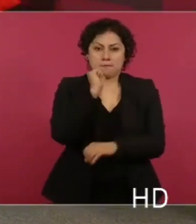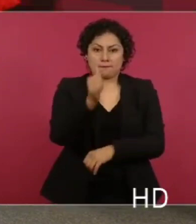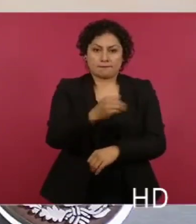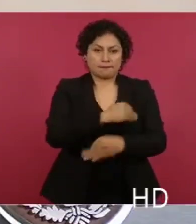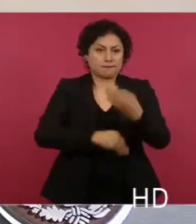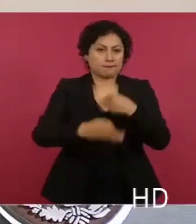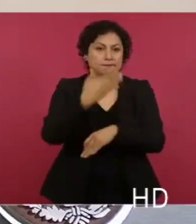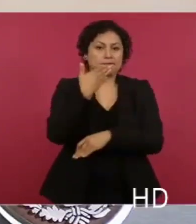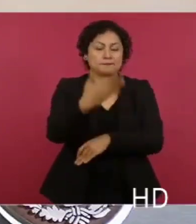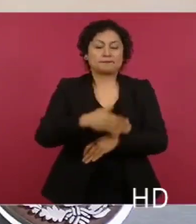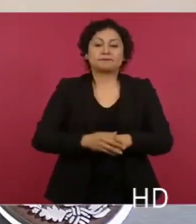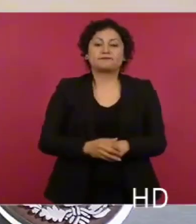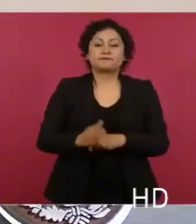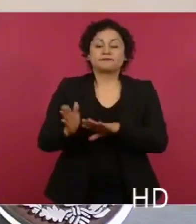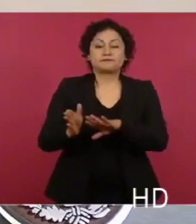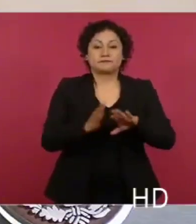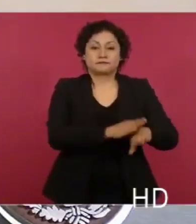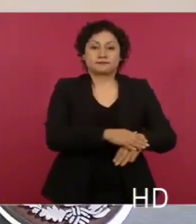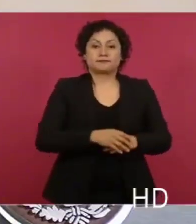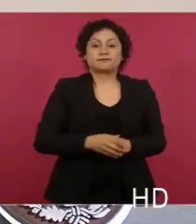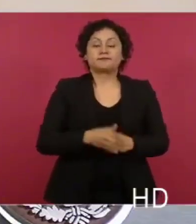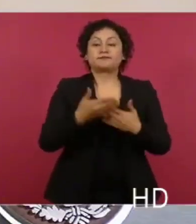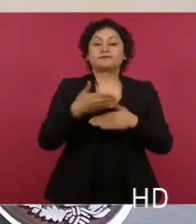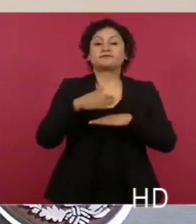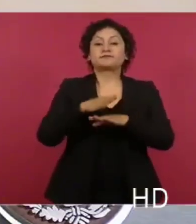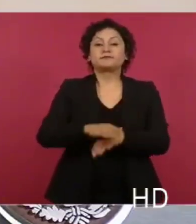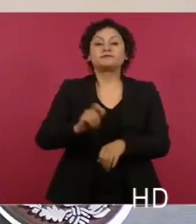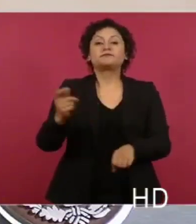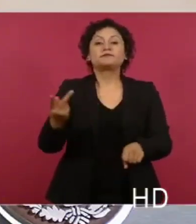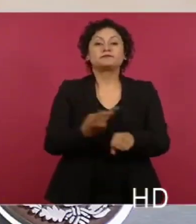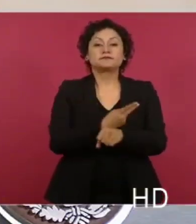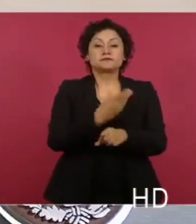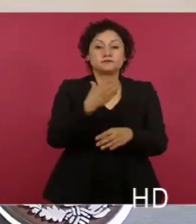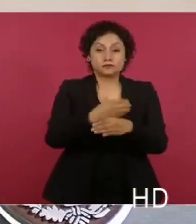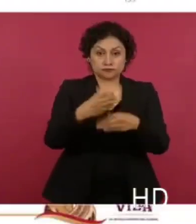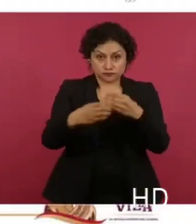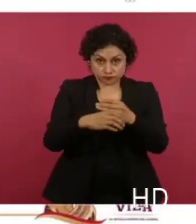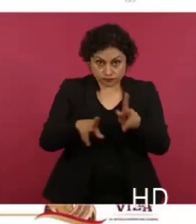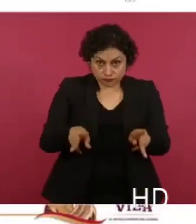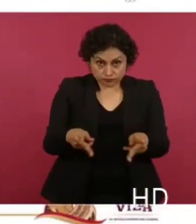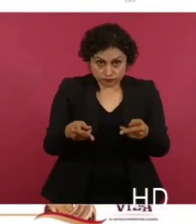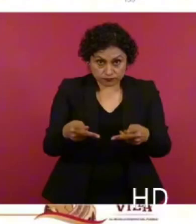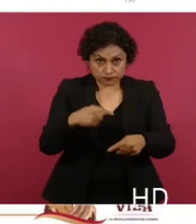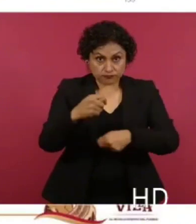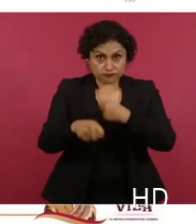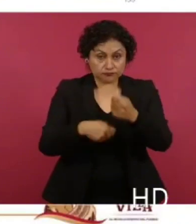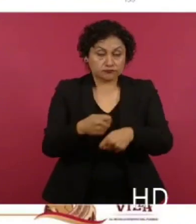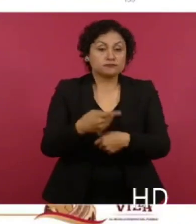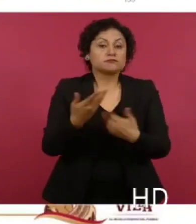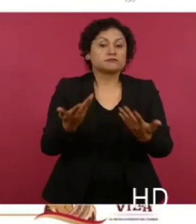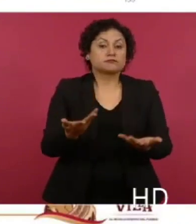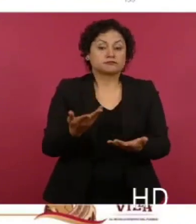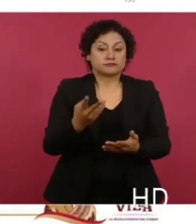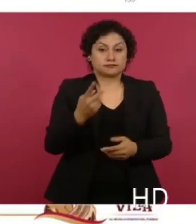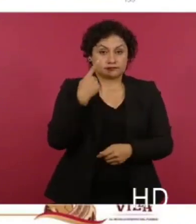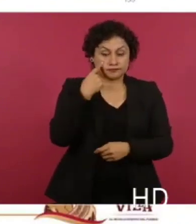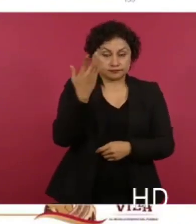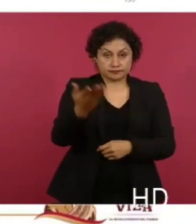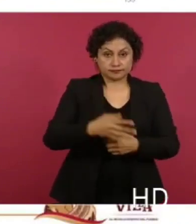Y ahora bien, en el caso del monitoreo de la canasta básica que Profeco realiza desde el 2021, en diciembre,